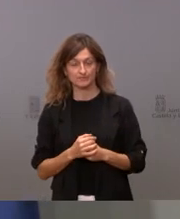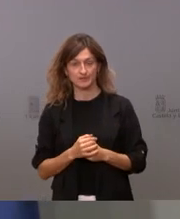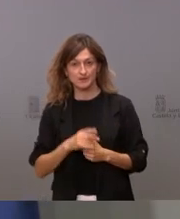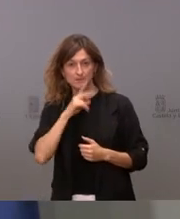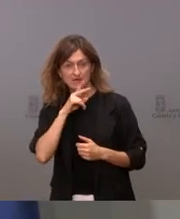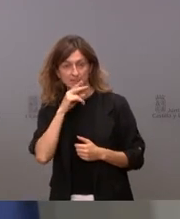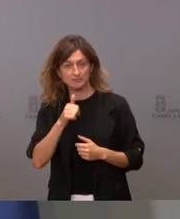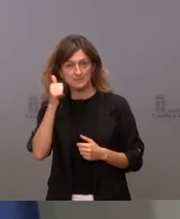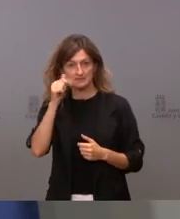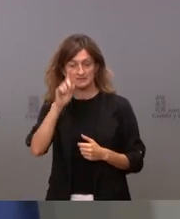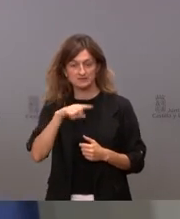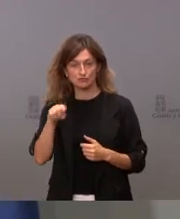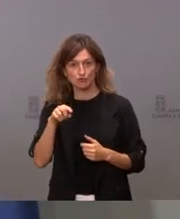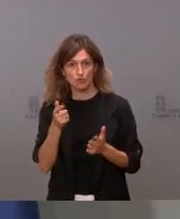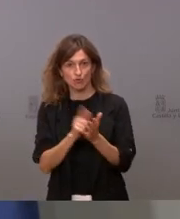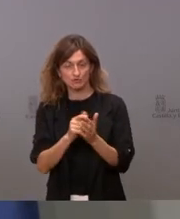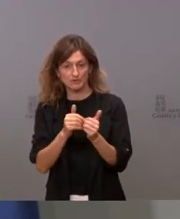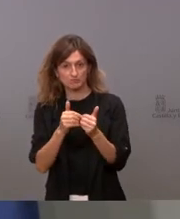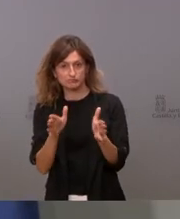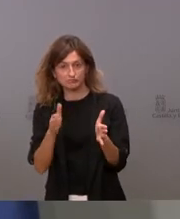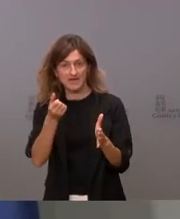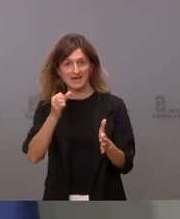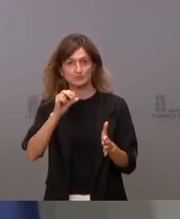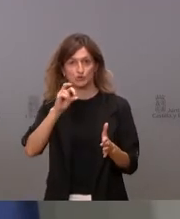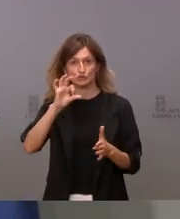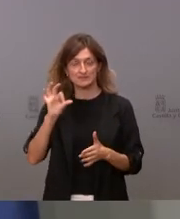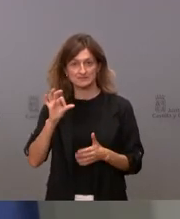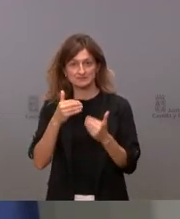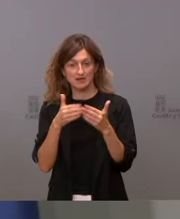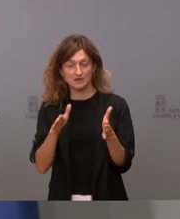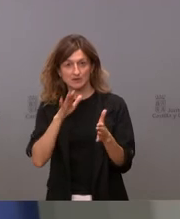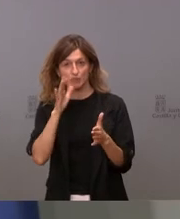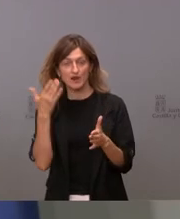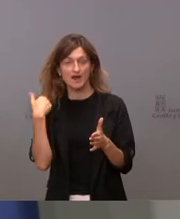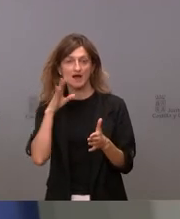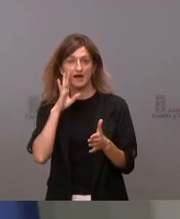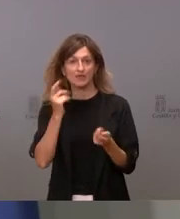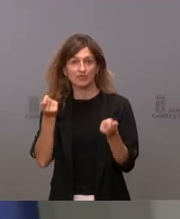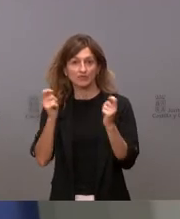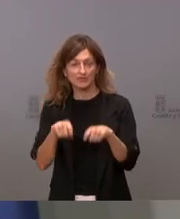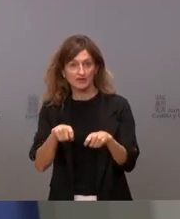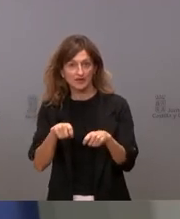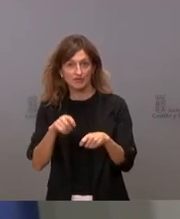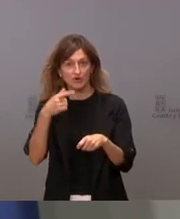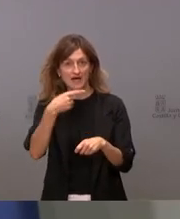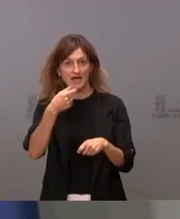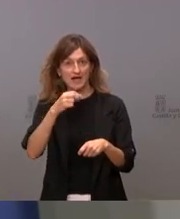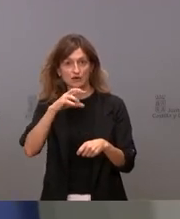o menos verde tener que reabrir las pontes porque cerramos en Garoña